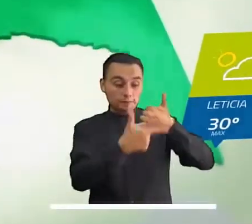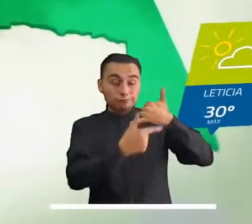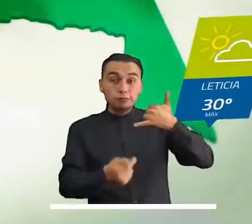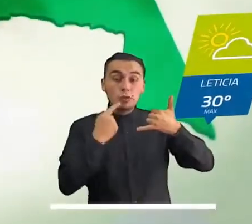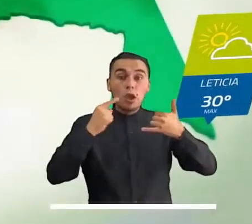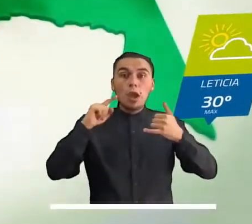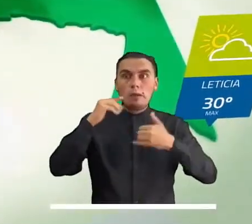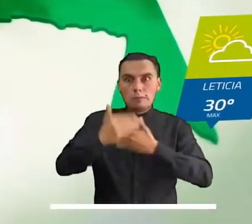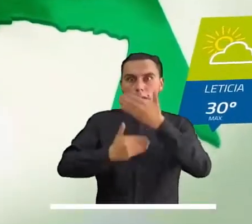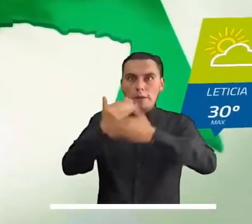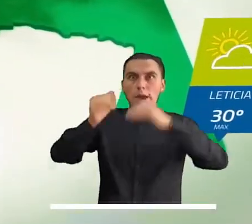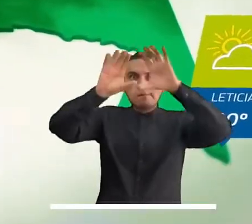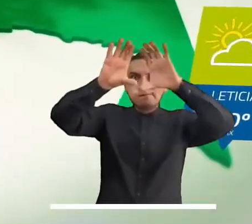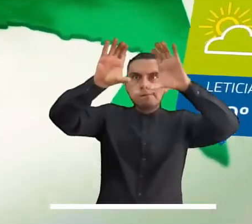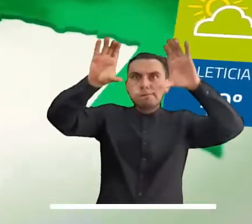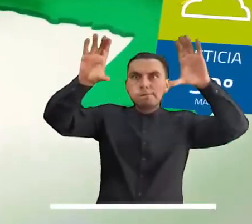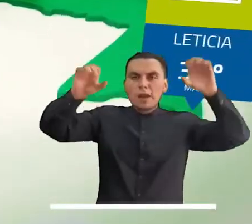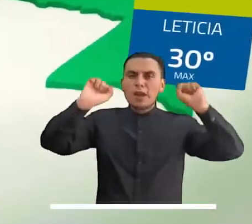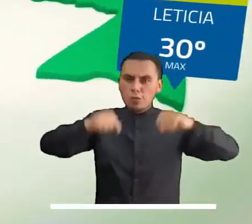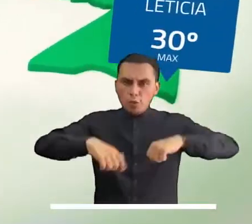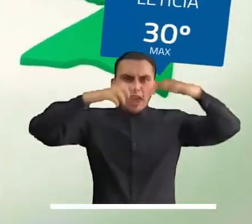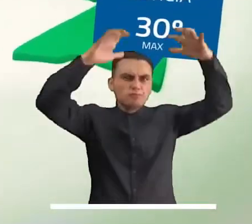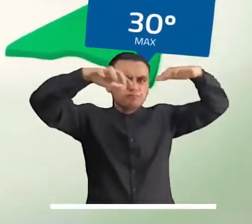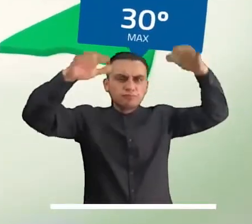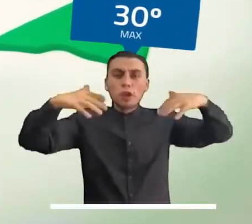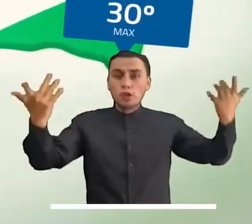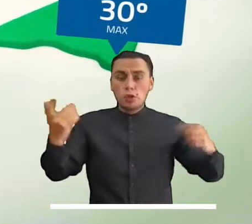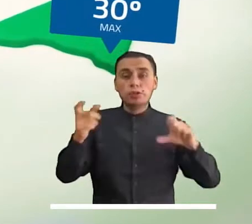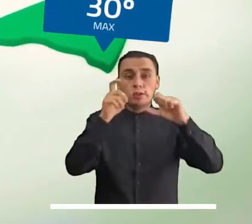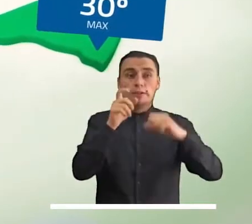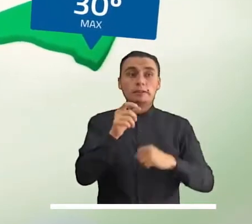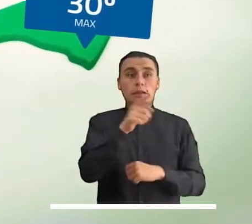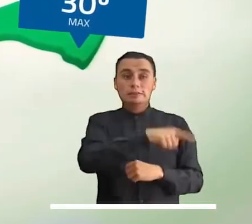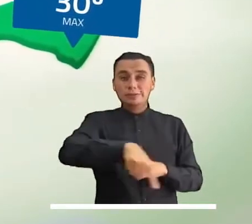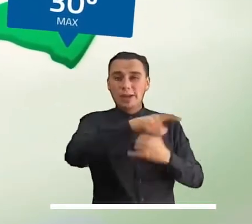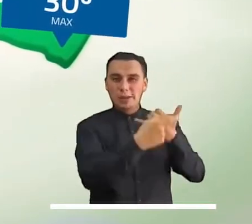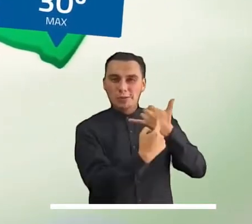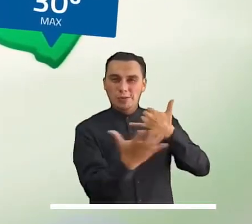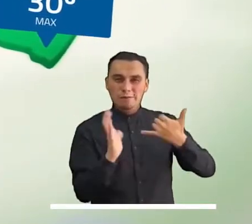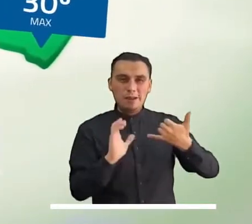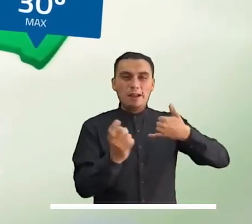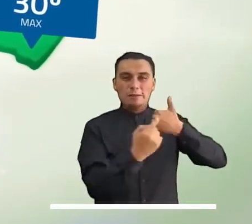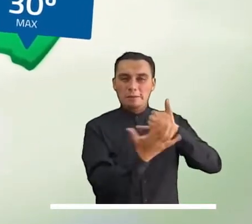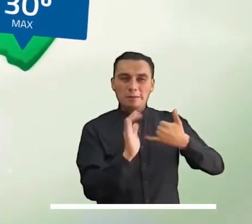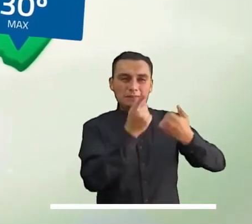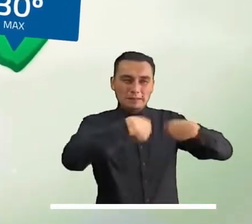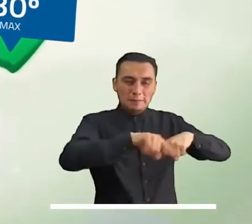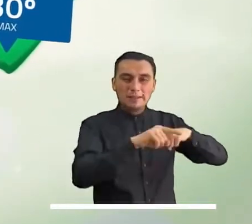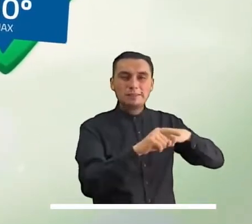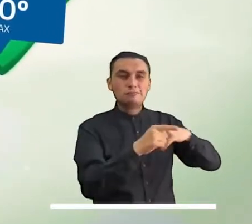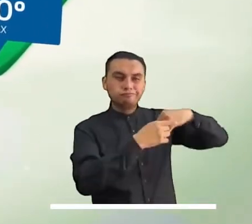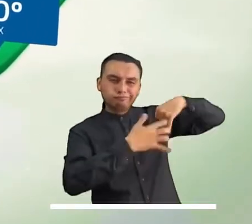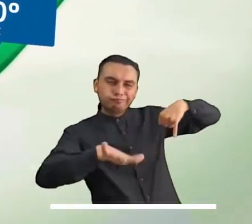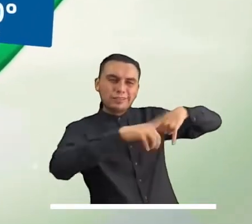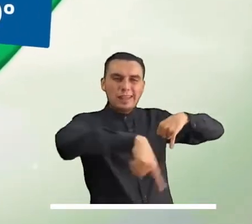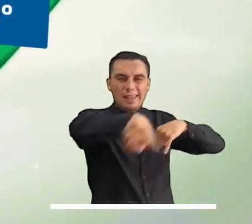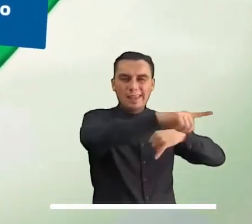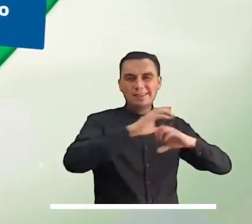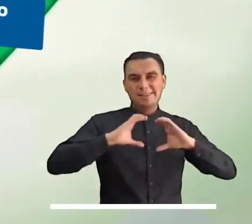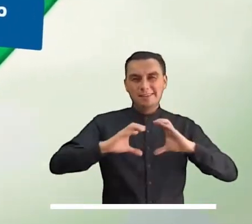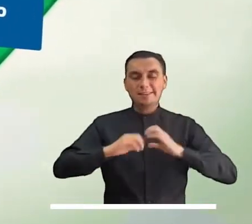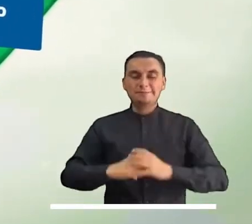el sur del país se espera un aumento de la nubosidad importante, por lo que no se descartan lluvias en Guaviare, Baupés, Amazonas y Caquetá.